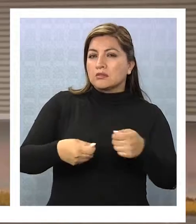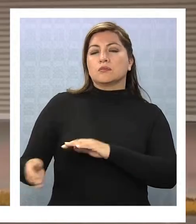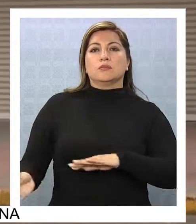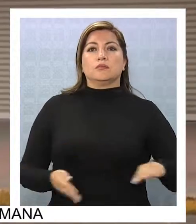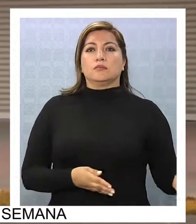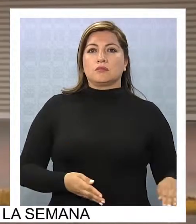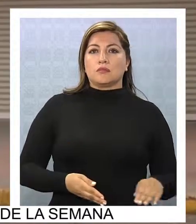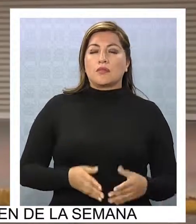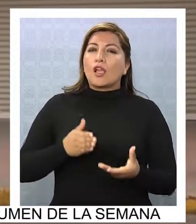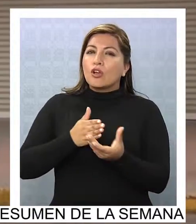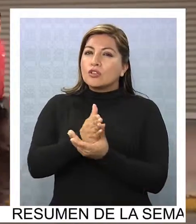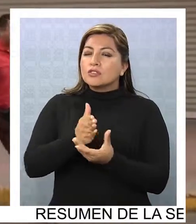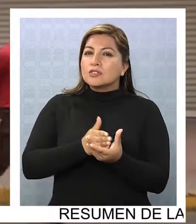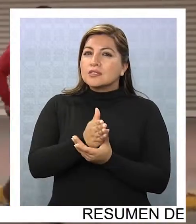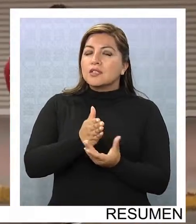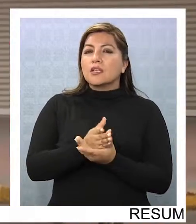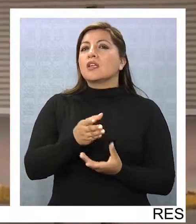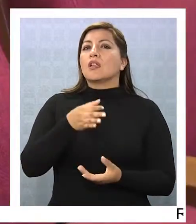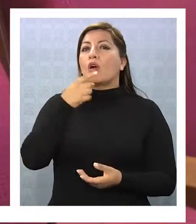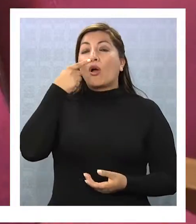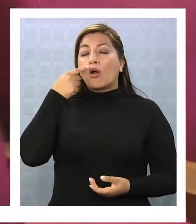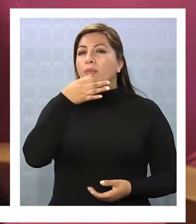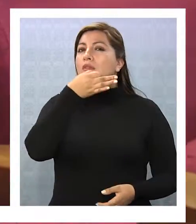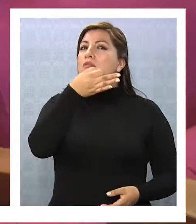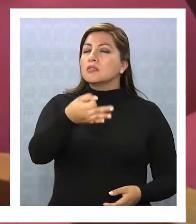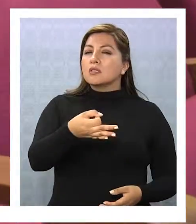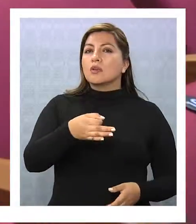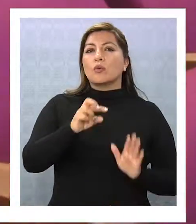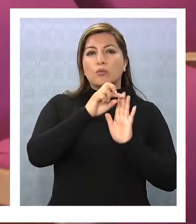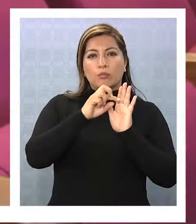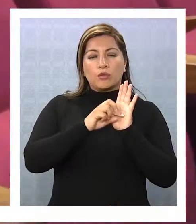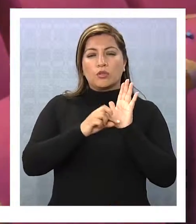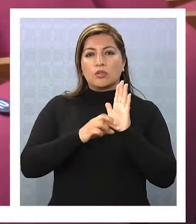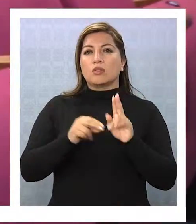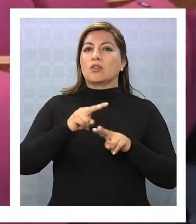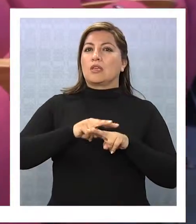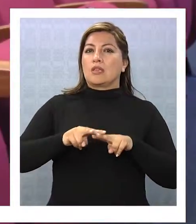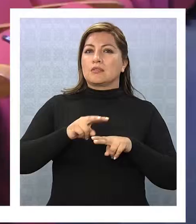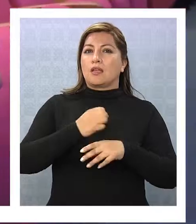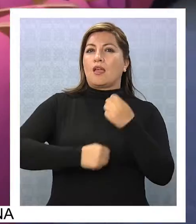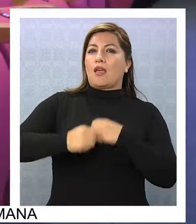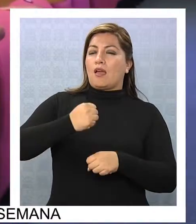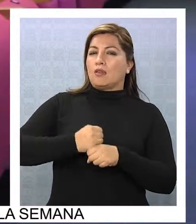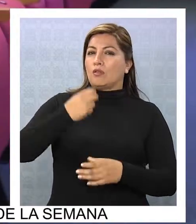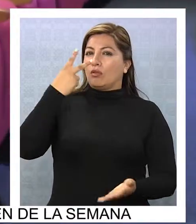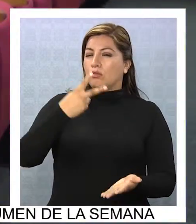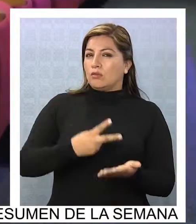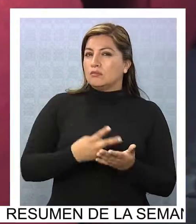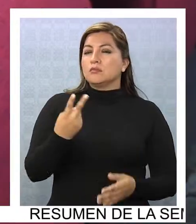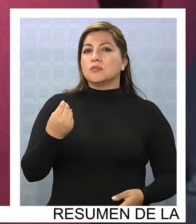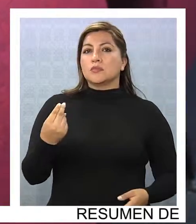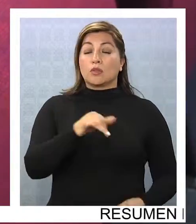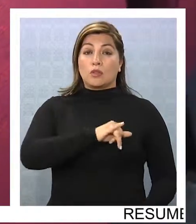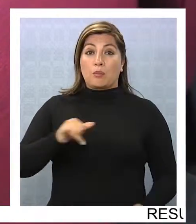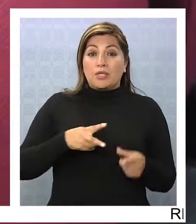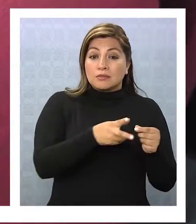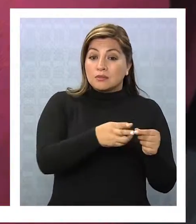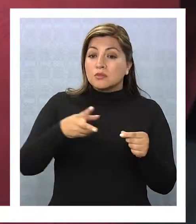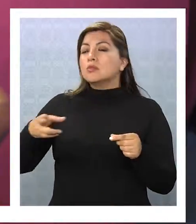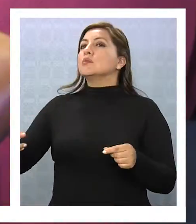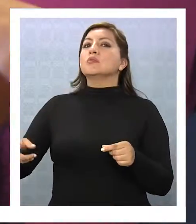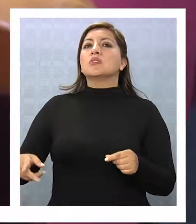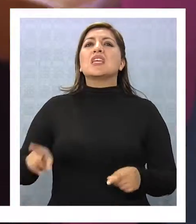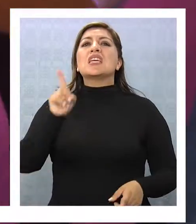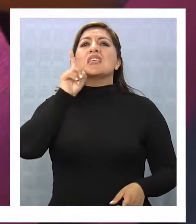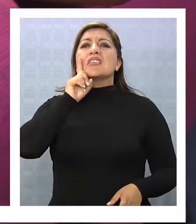Según el consejero, este es un proyecto que se viene desarrollando desde el año 2012 y después de su inauguración quedará